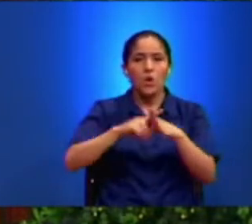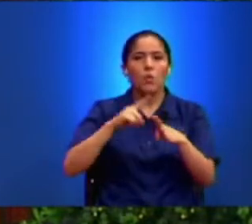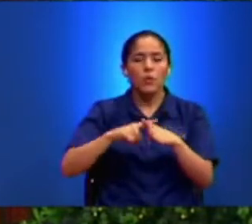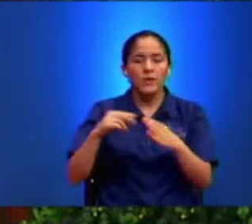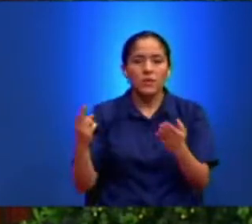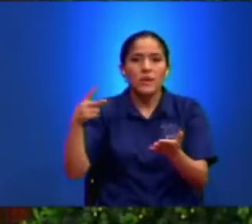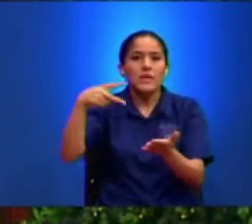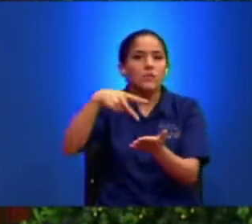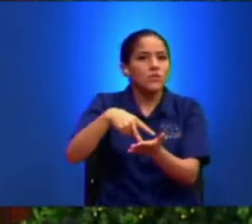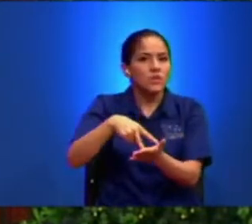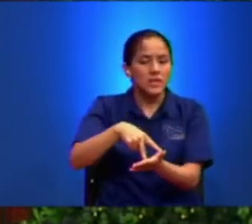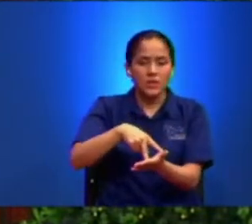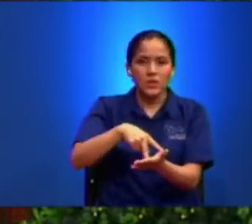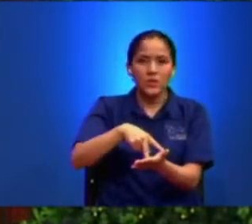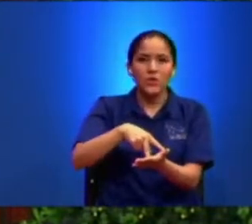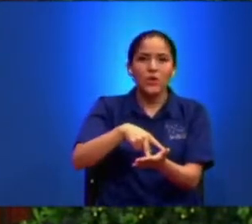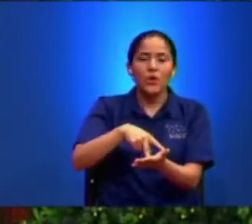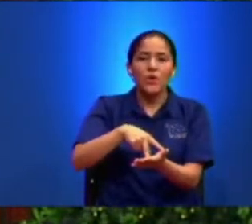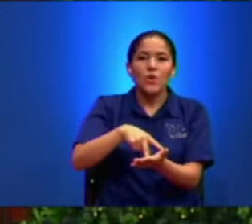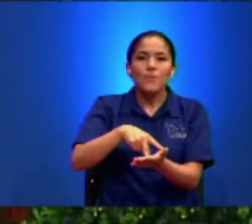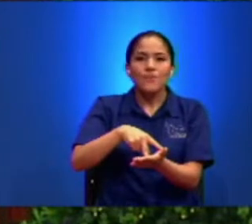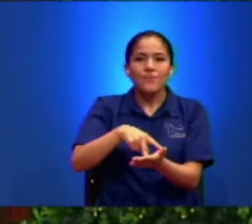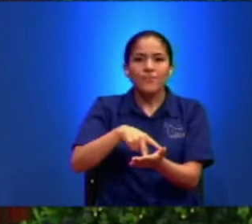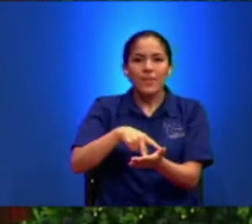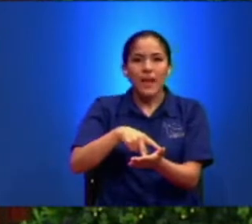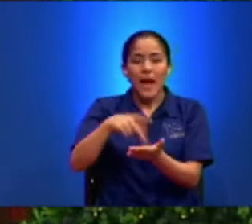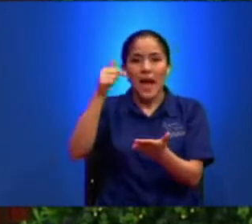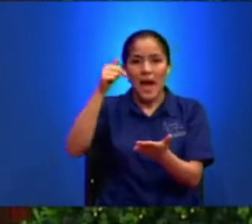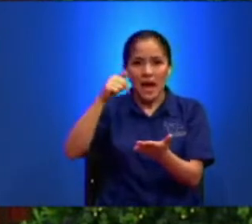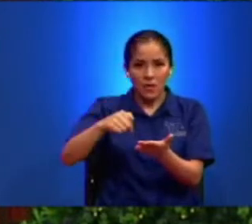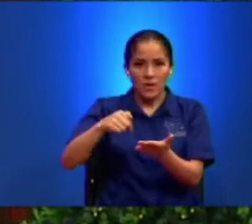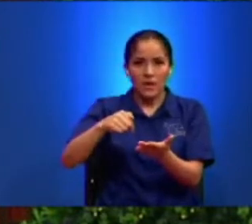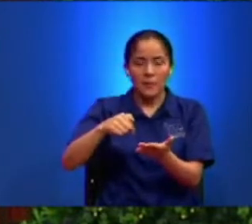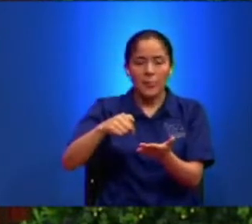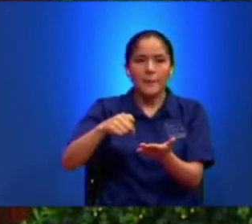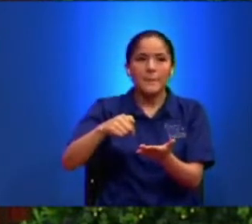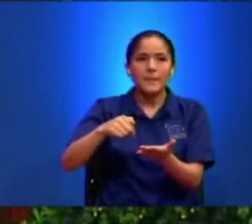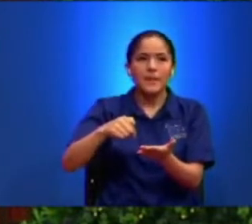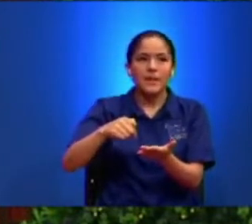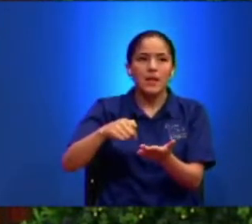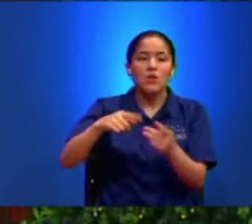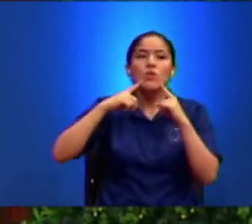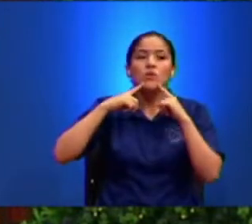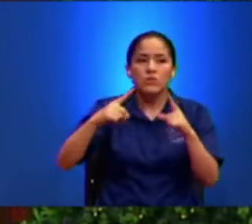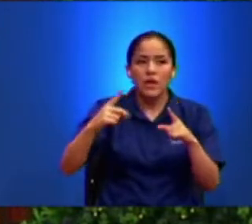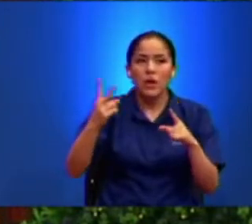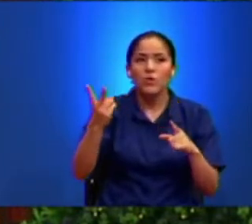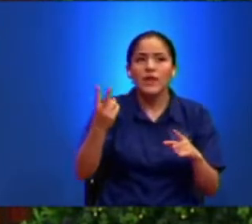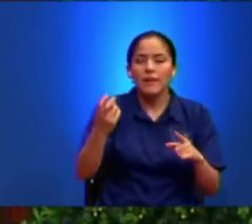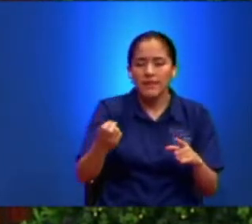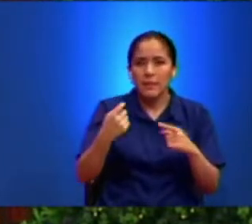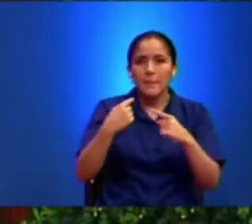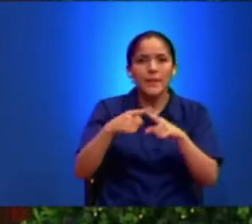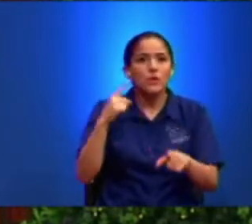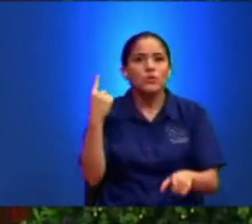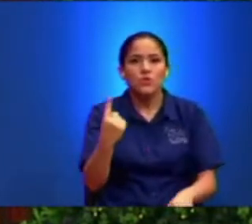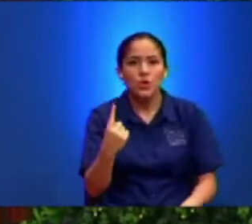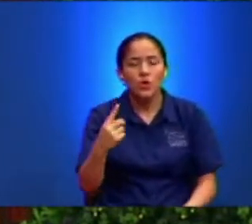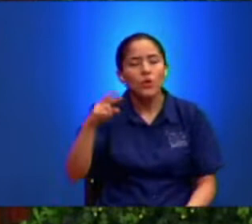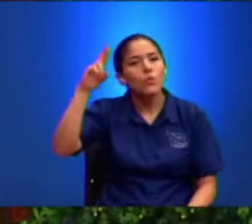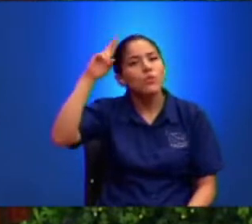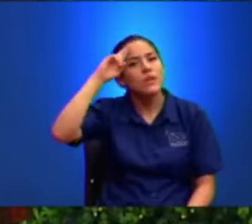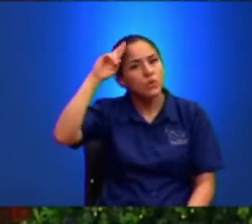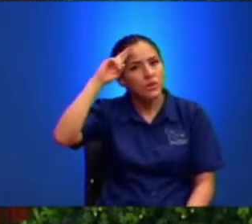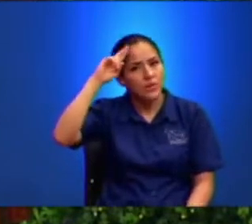ungido Sino que ahora Está glorioso Lo vuelve A anunciar Solamente que ahora En forma recordatoria Porque había pasado